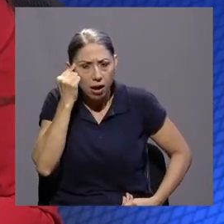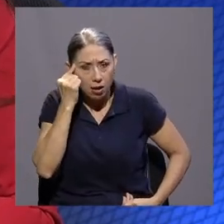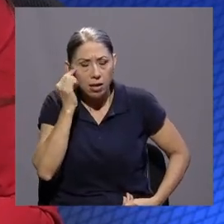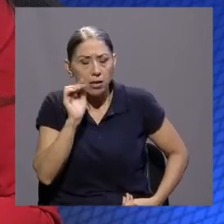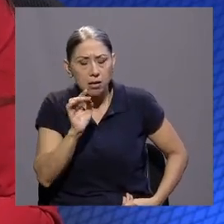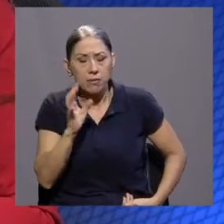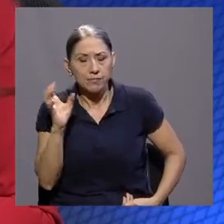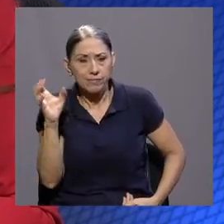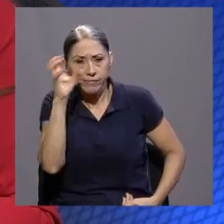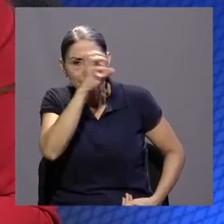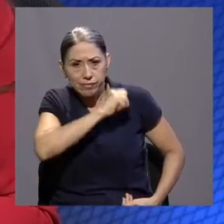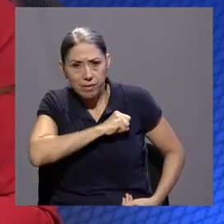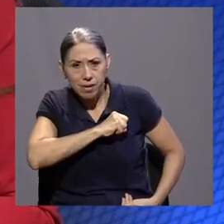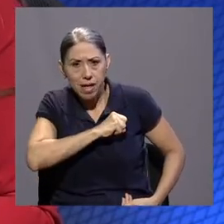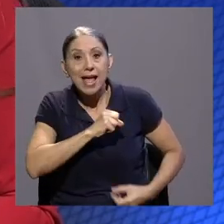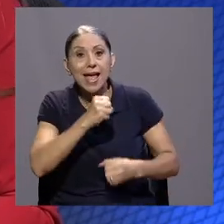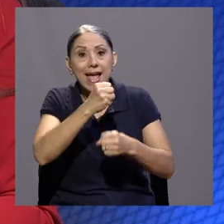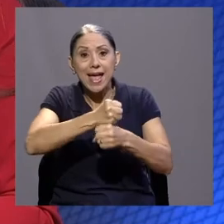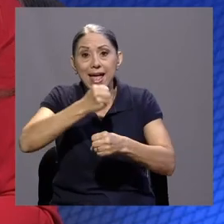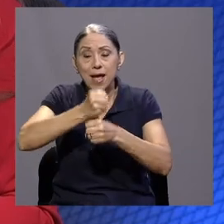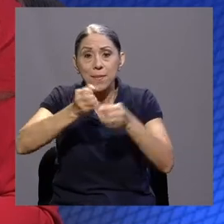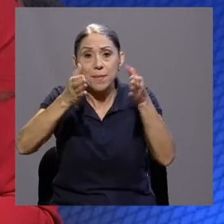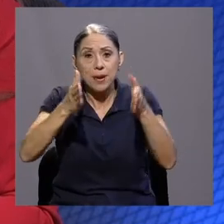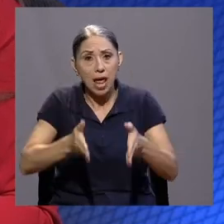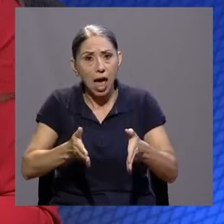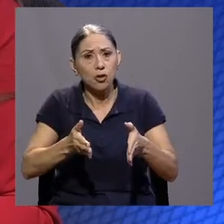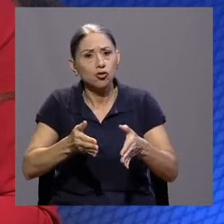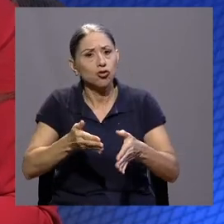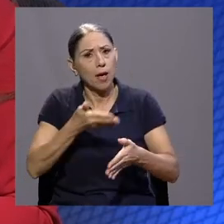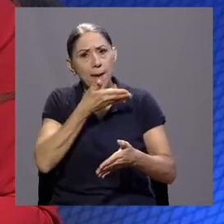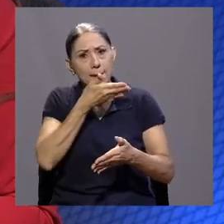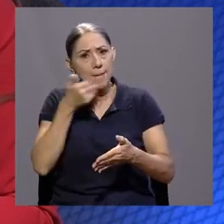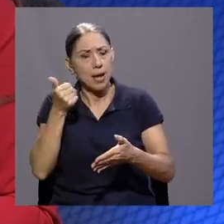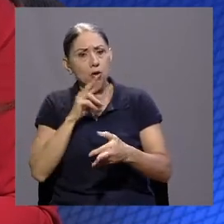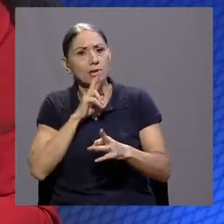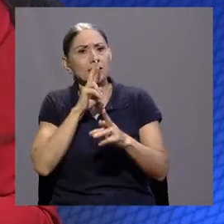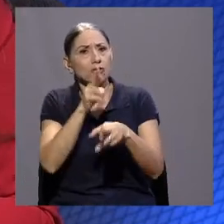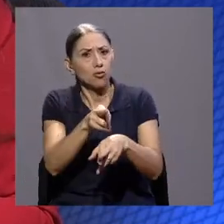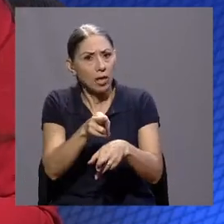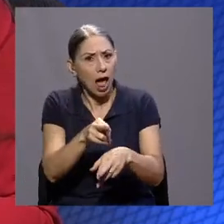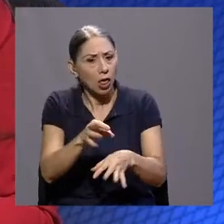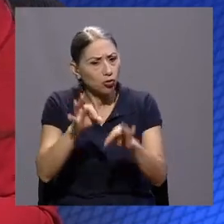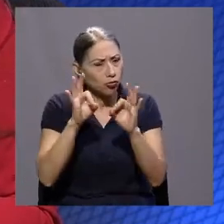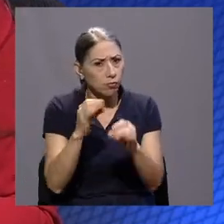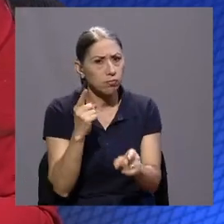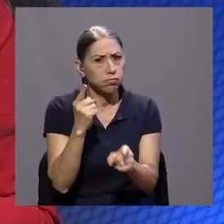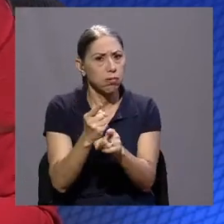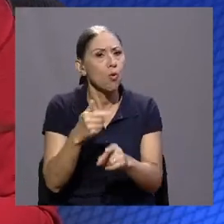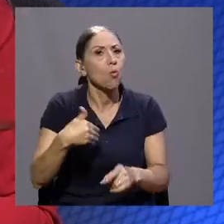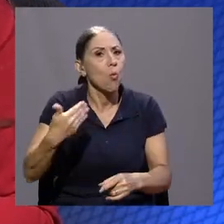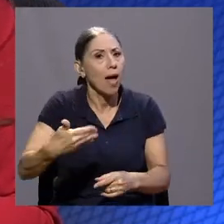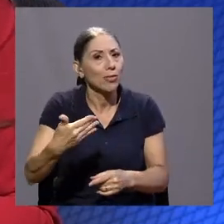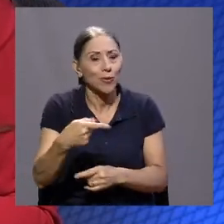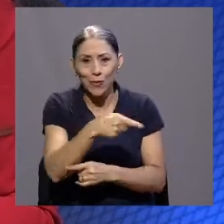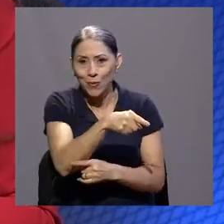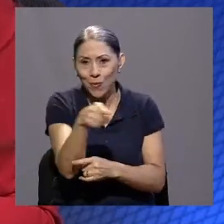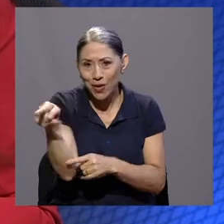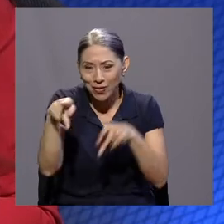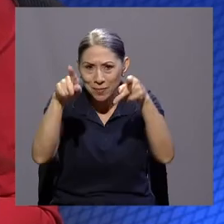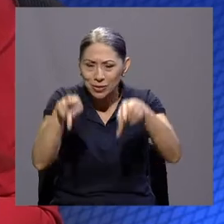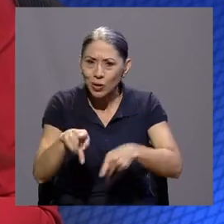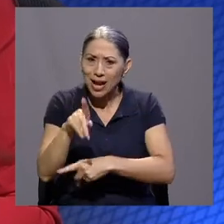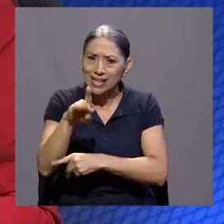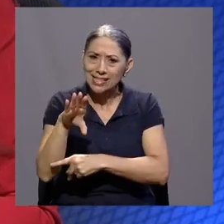los empleados van a rendir y van a tener mejores resultados, más óptimos cuando el colaborador está 100% sano, tanto